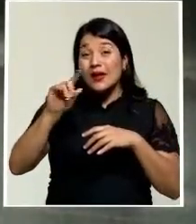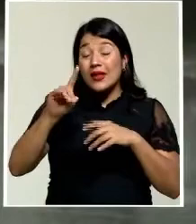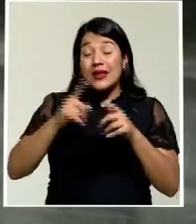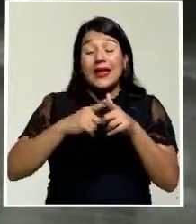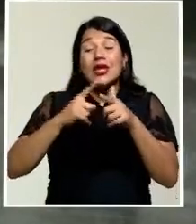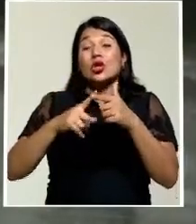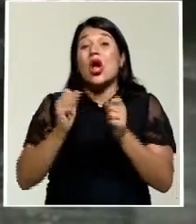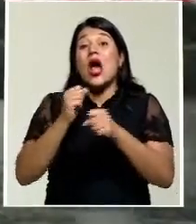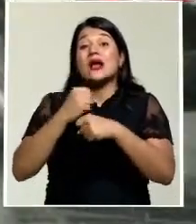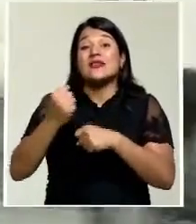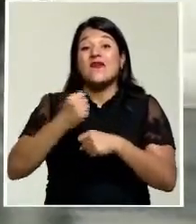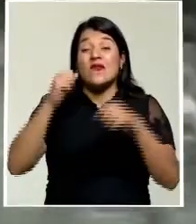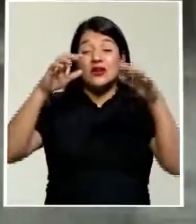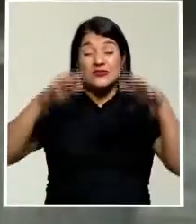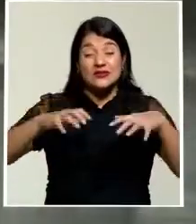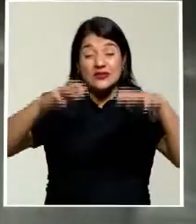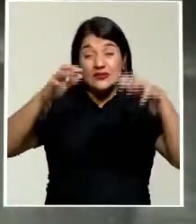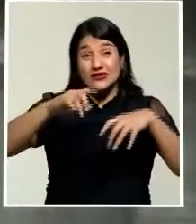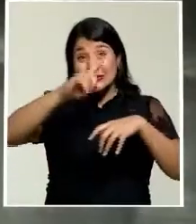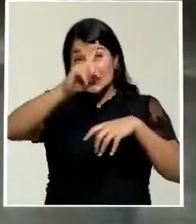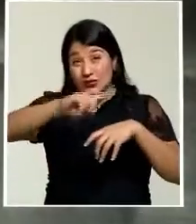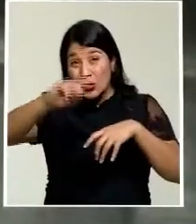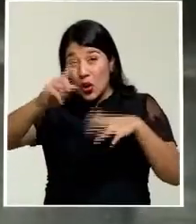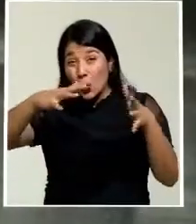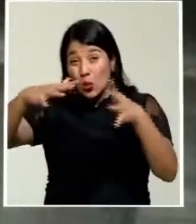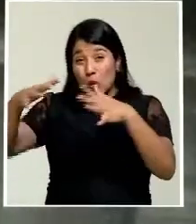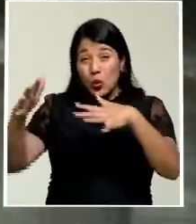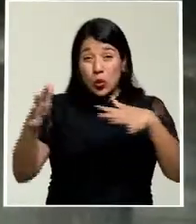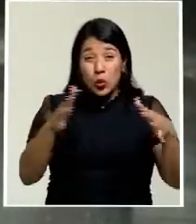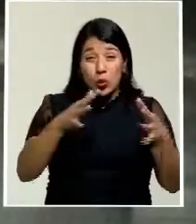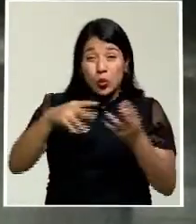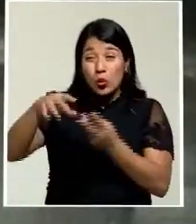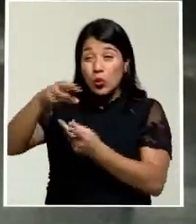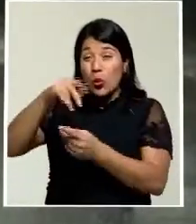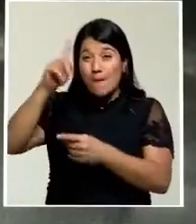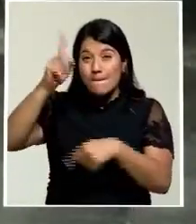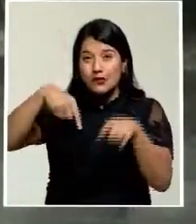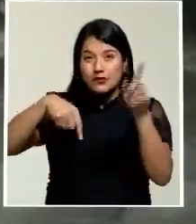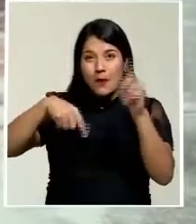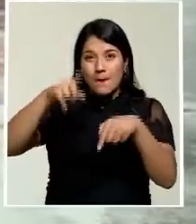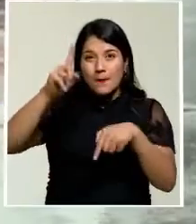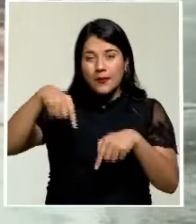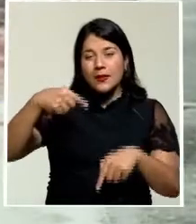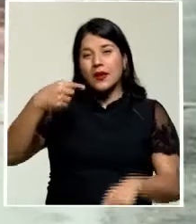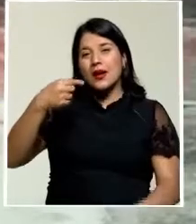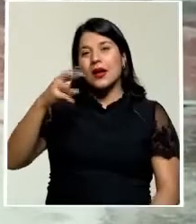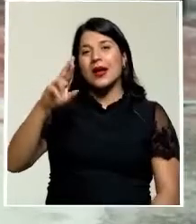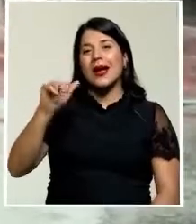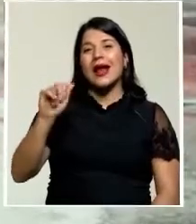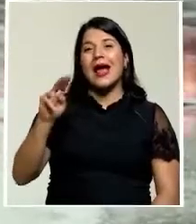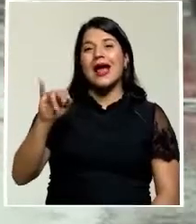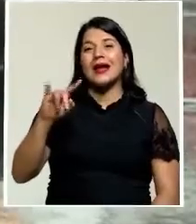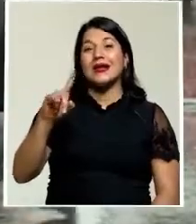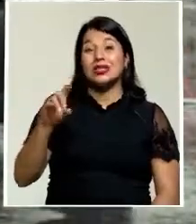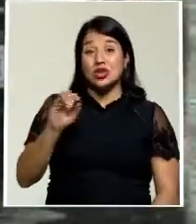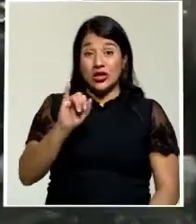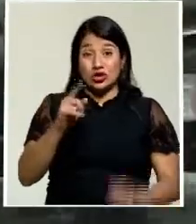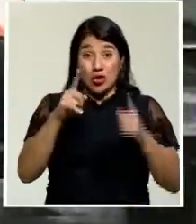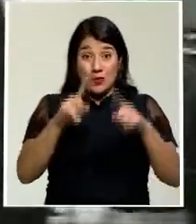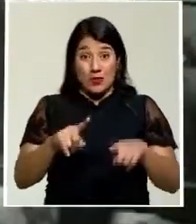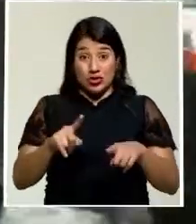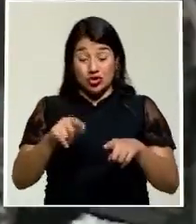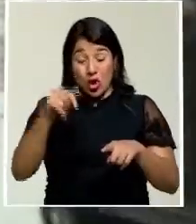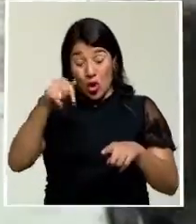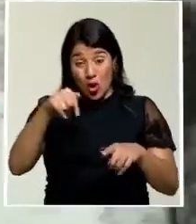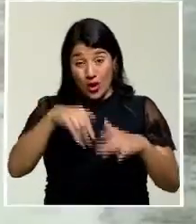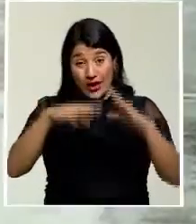eléctrica, ráfagas fuertes de viento, torbellinos y granizos. Este fue parte del fenómeno que se presentó la tarde de este miércoles